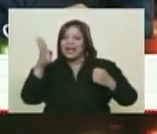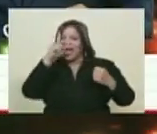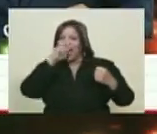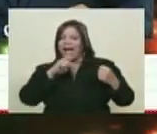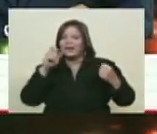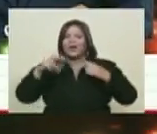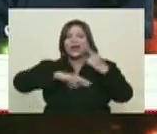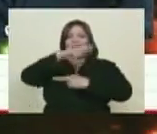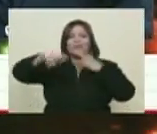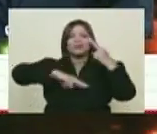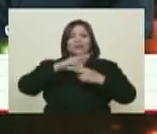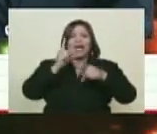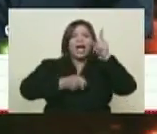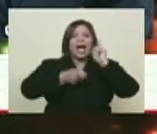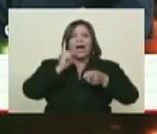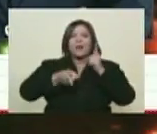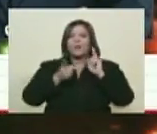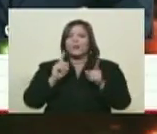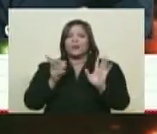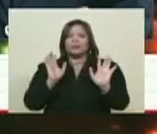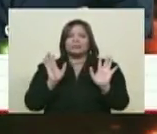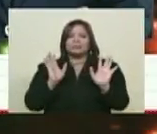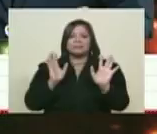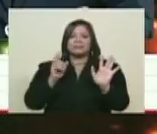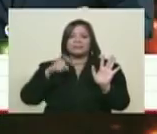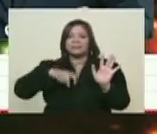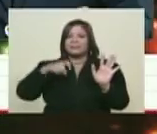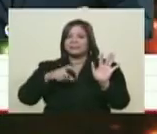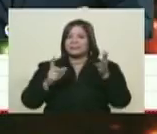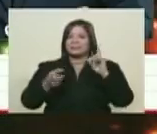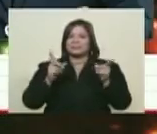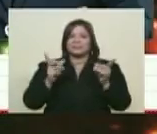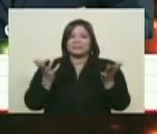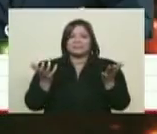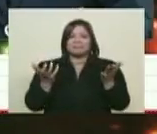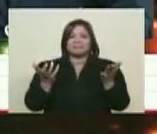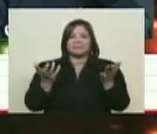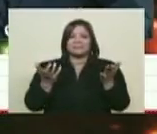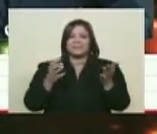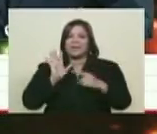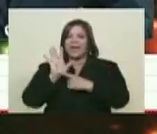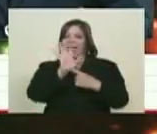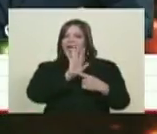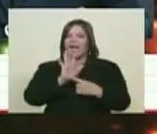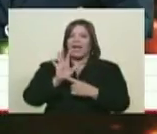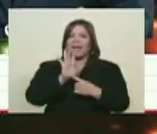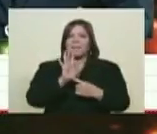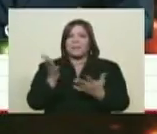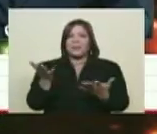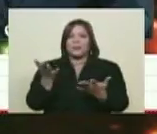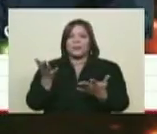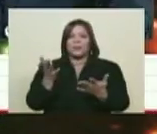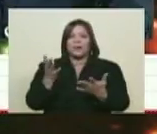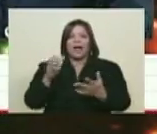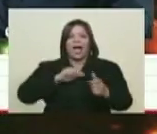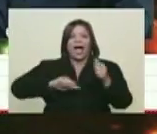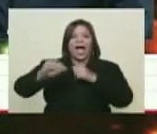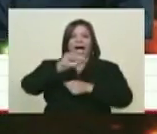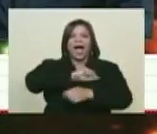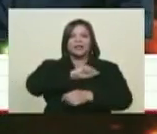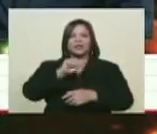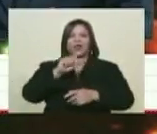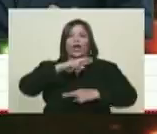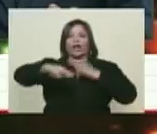algunos episodios que no necesariamente, digamos, son ejemplos de actos revolucionarios